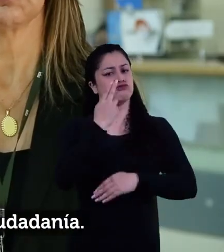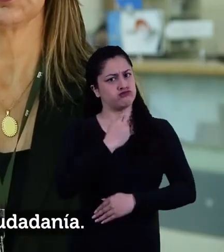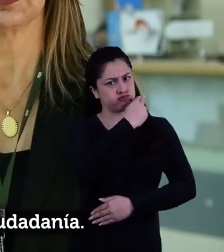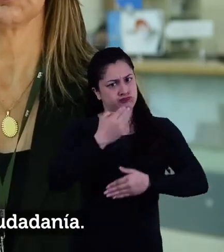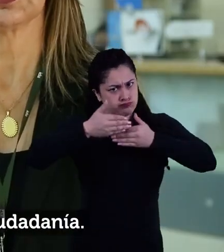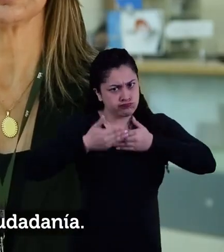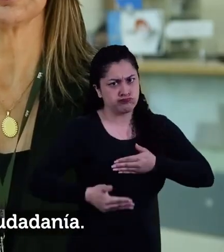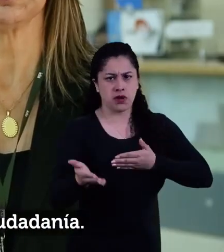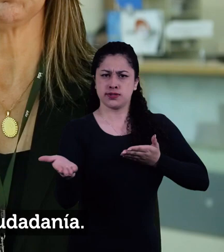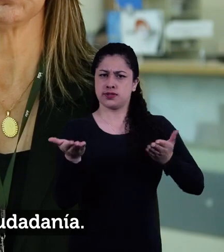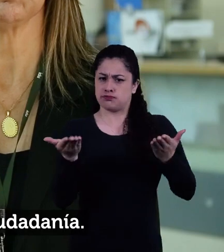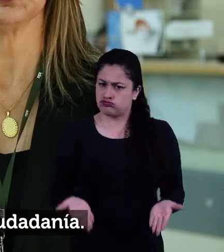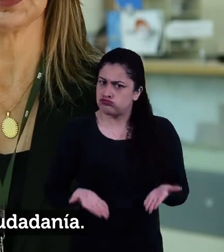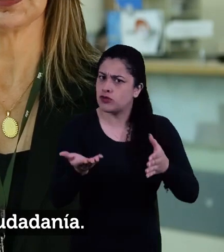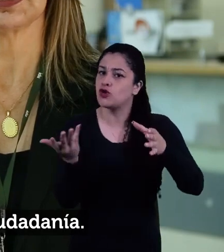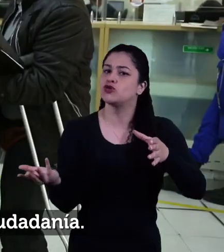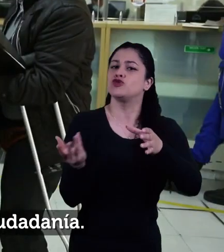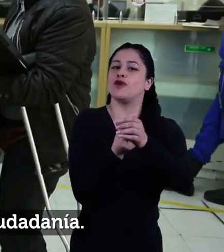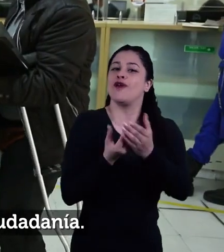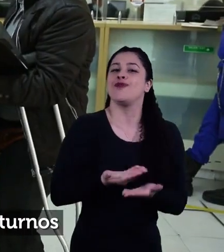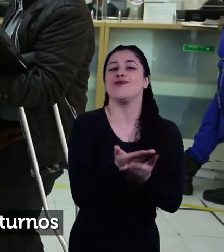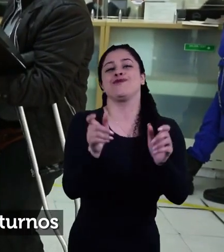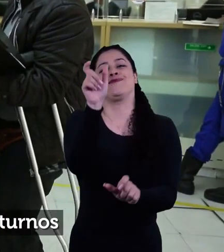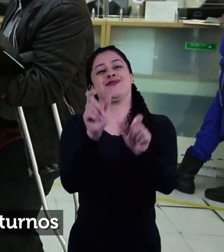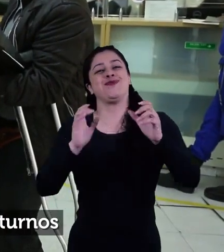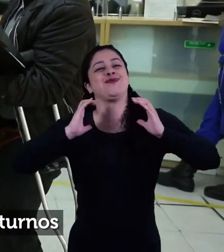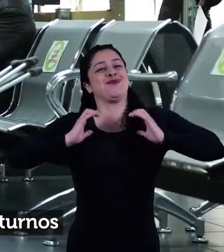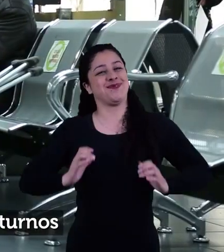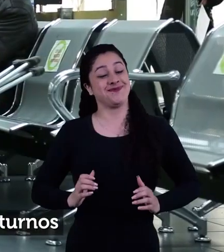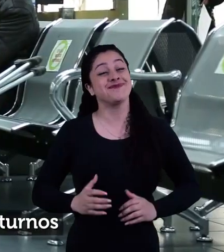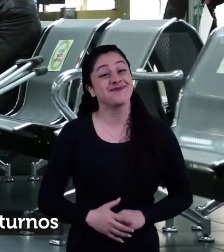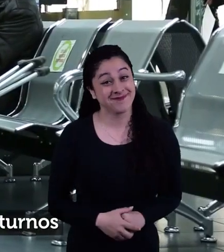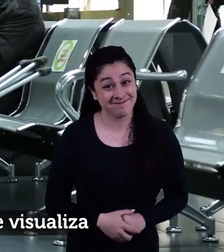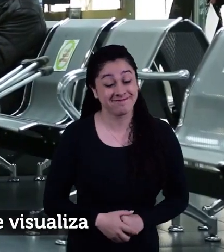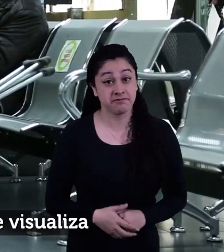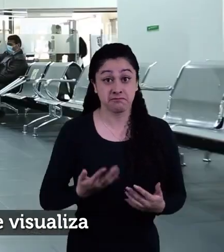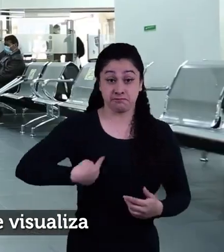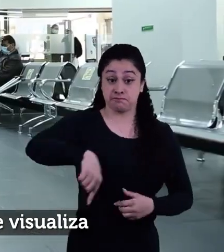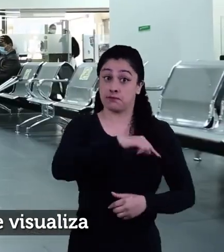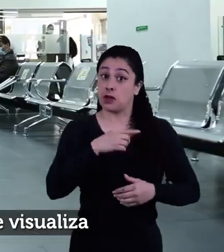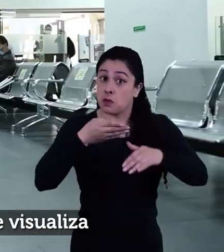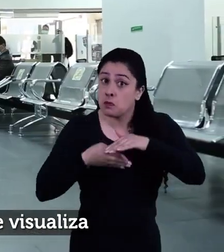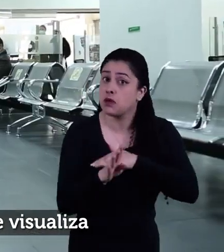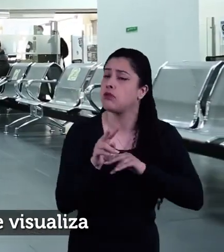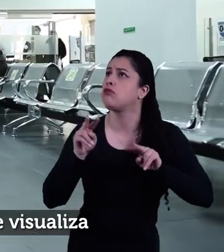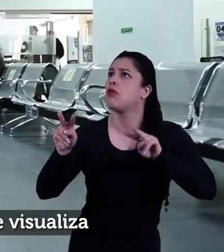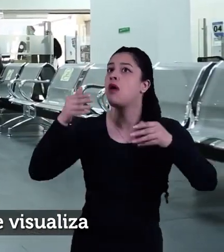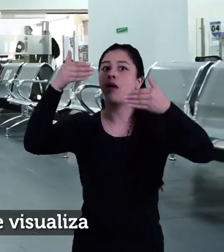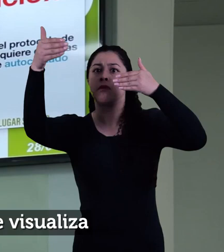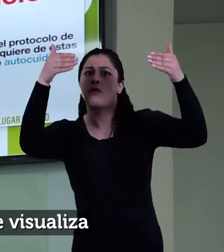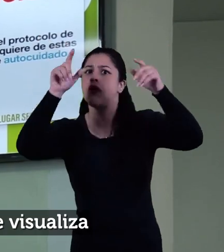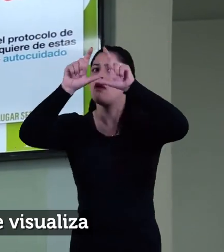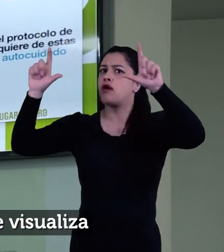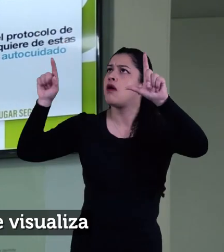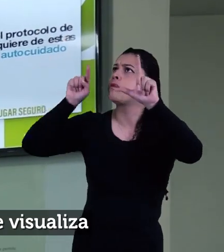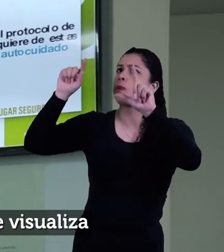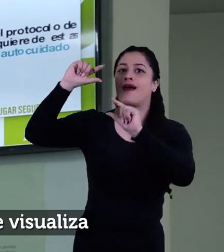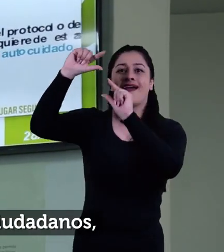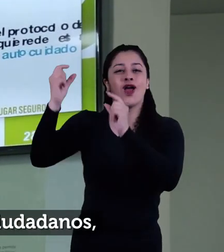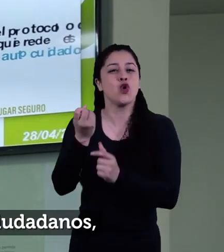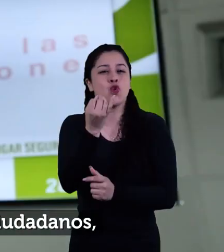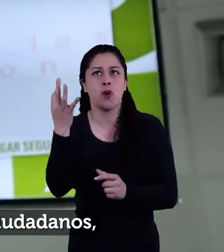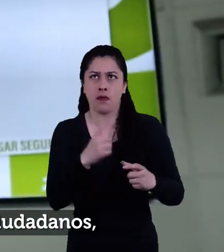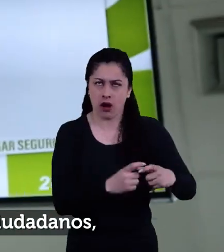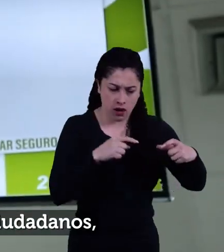comprometida con el servicio incluyente a la ciudadanía. Contamos con un sistema de turnos adecuado con pantallas donde se